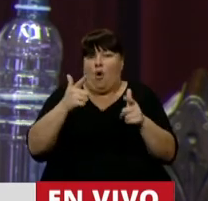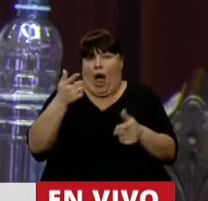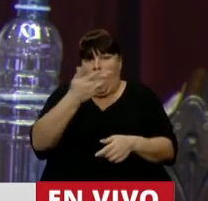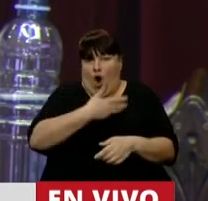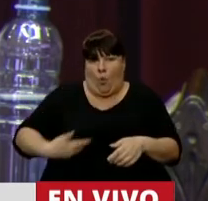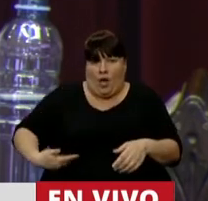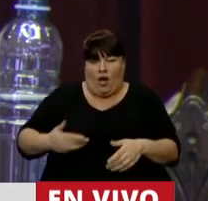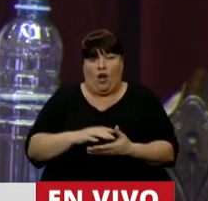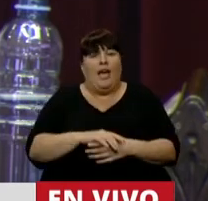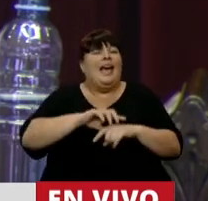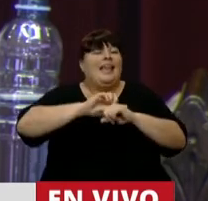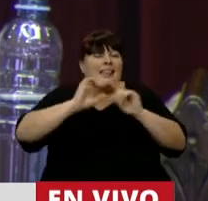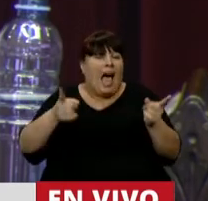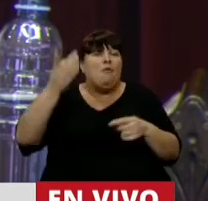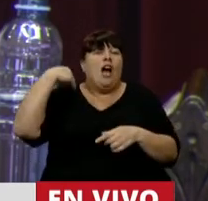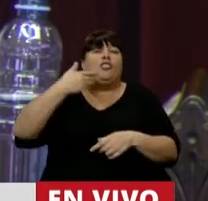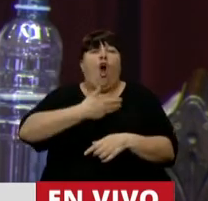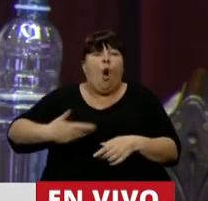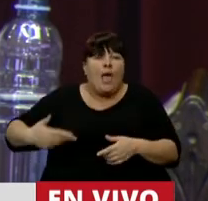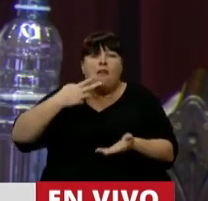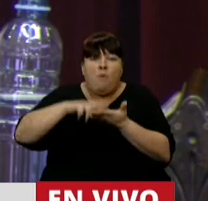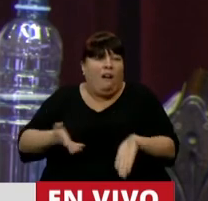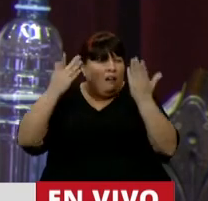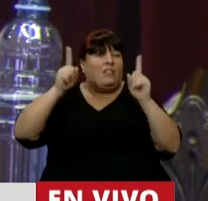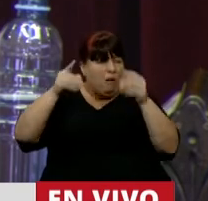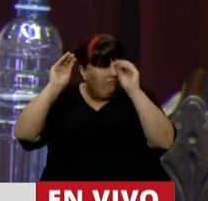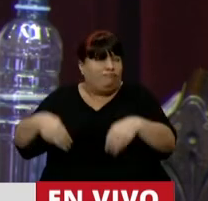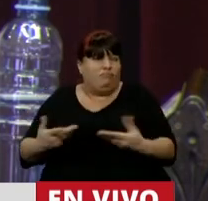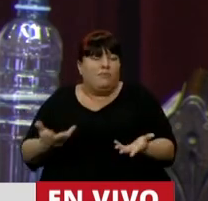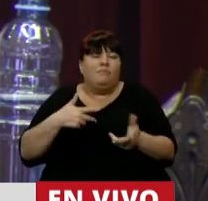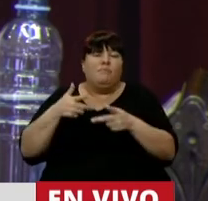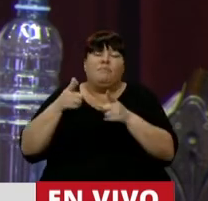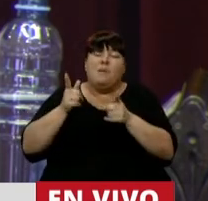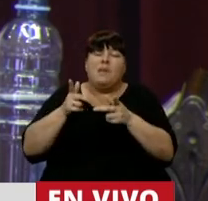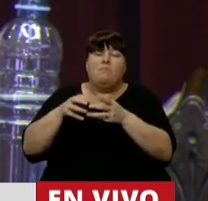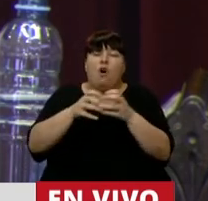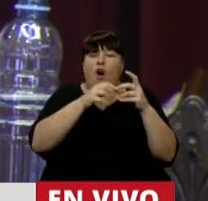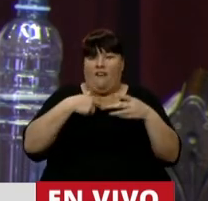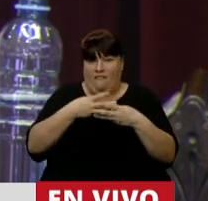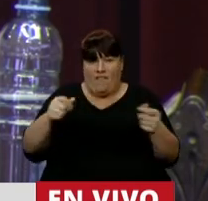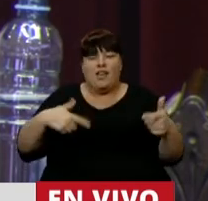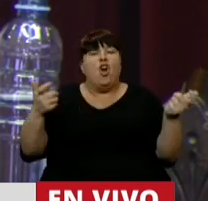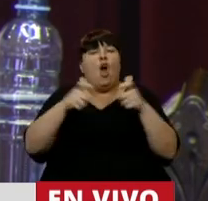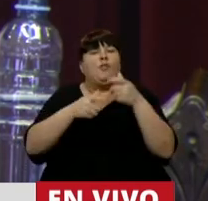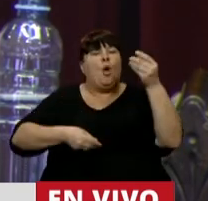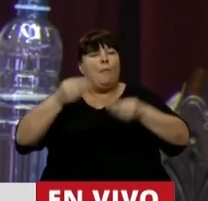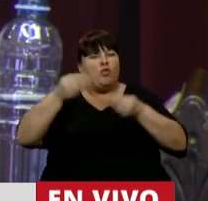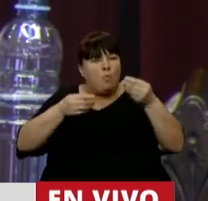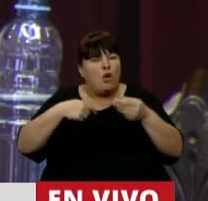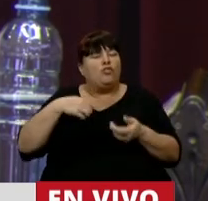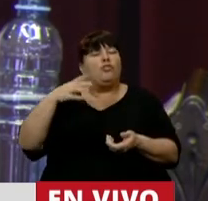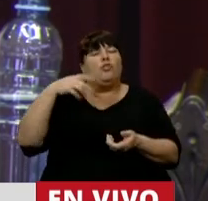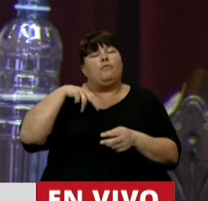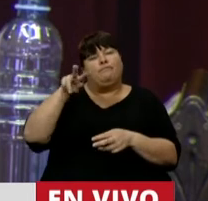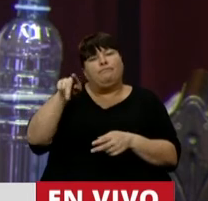gobierno como no le dio resultado a otro gobierno. Y como discutimos, Presidenta, para terminar, en la Comisión de Presupuestos, y lo